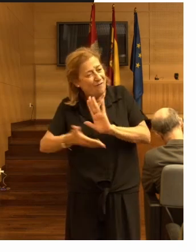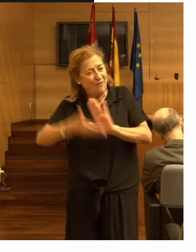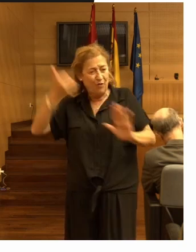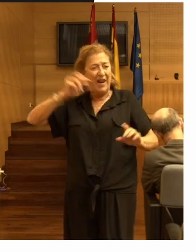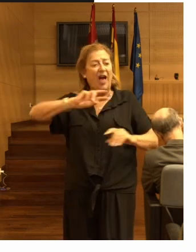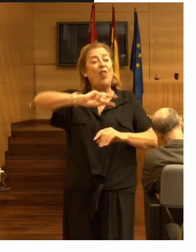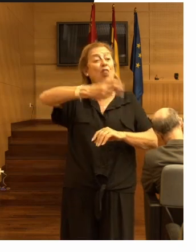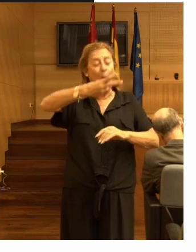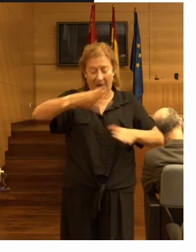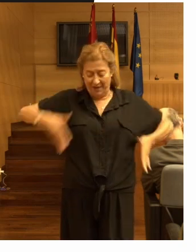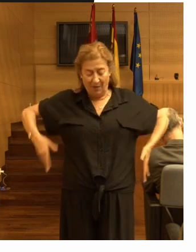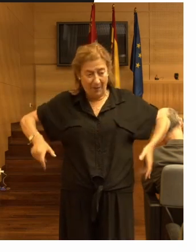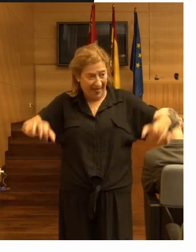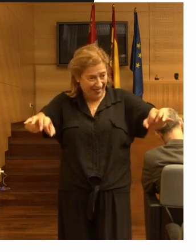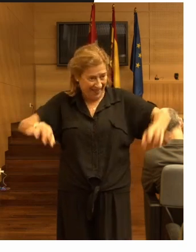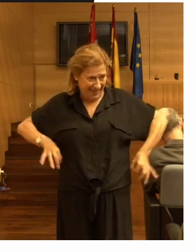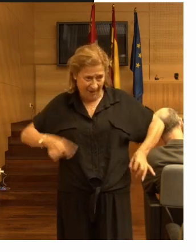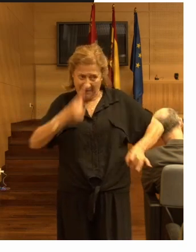la doble barandilla